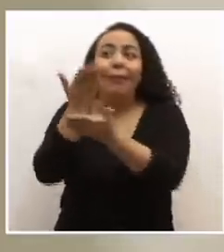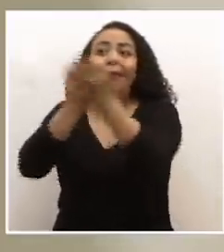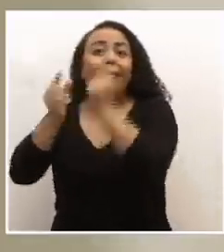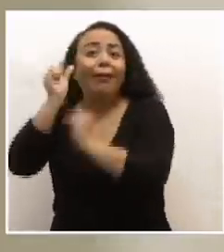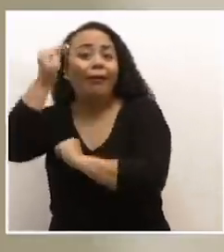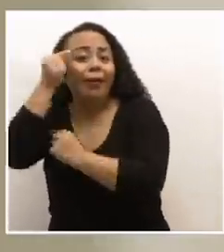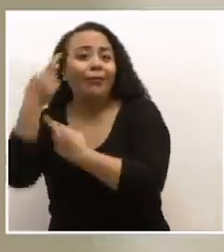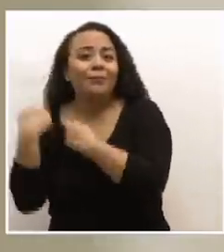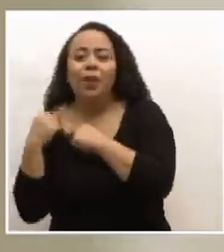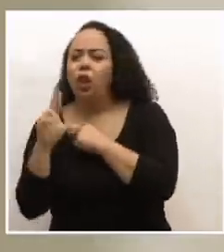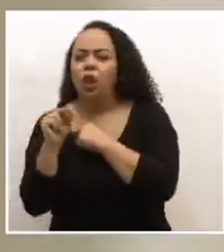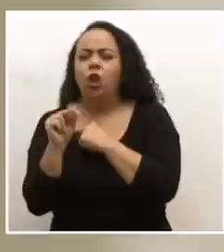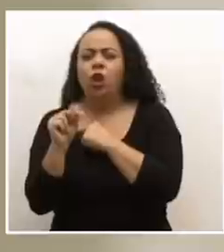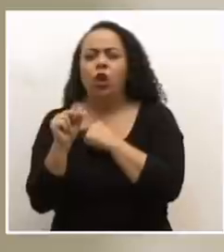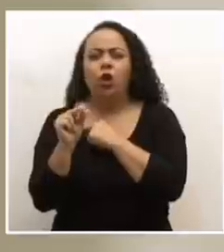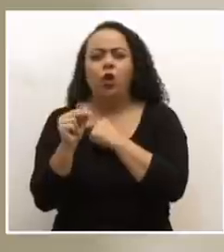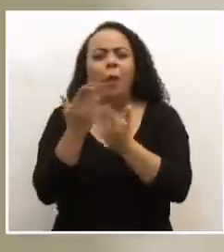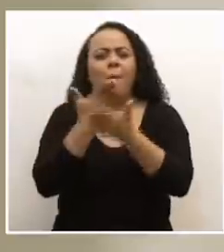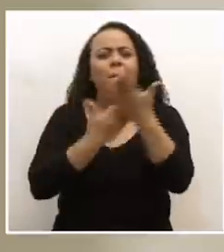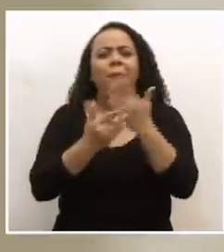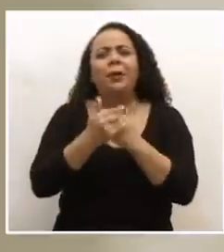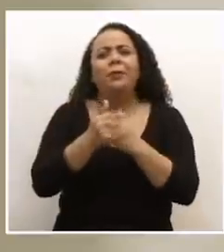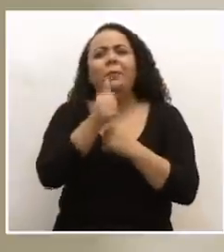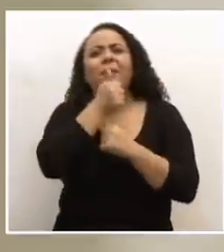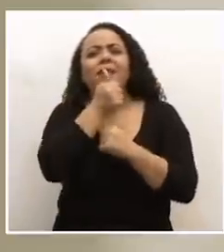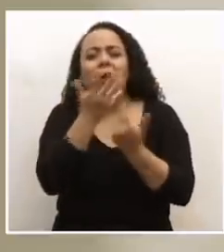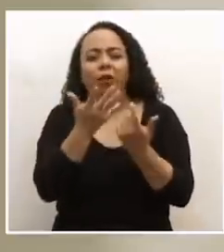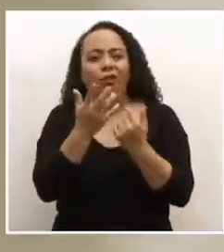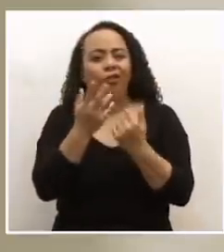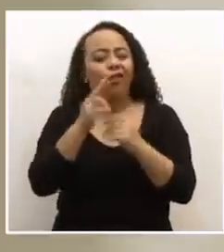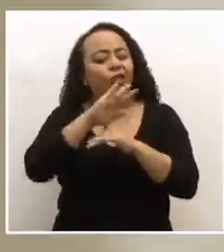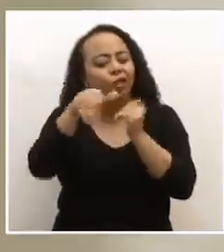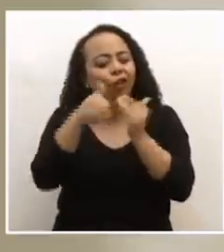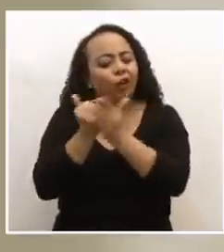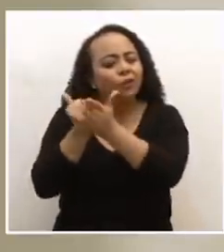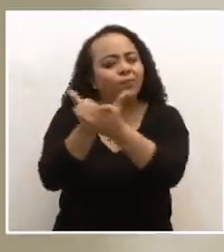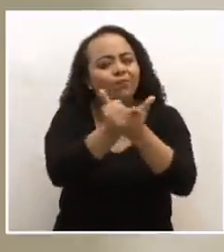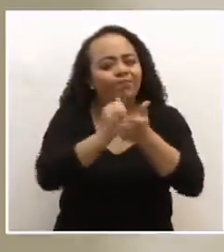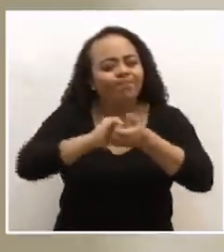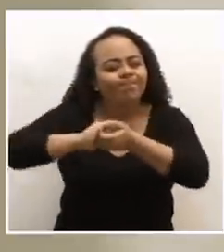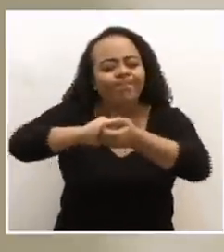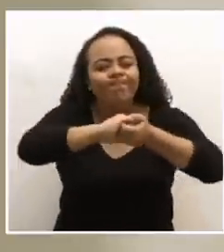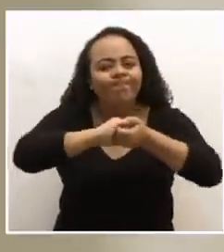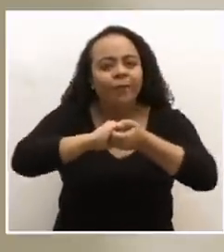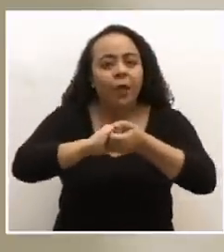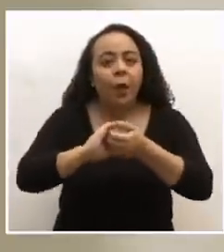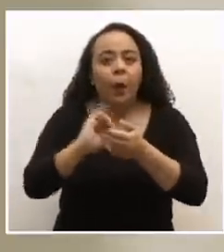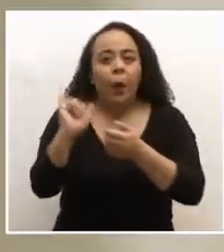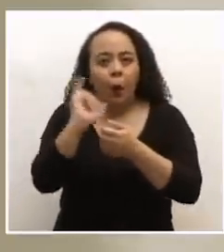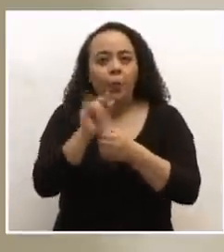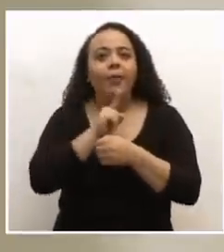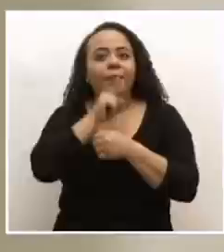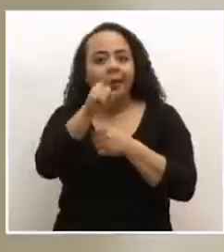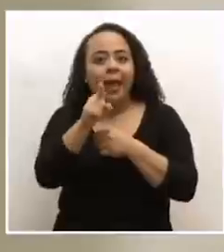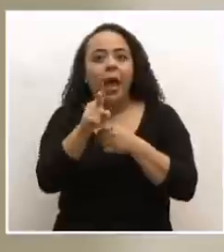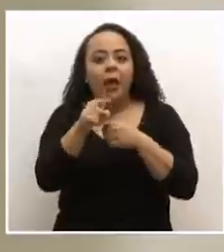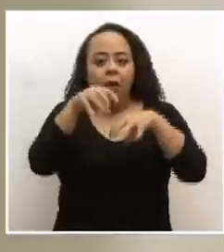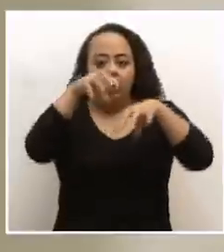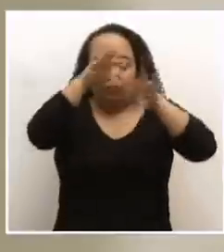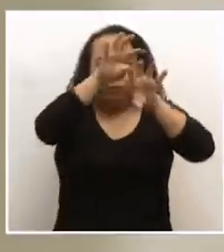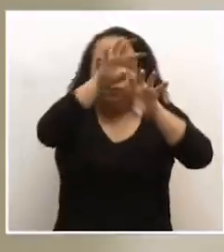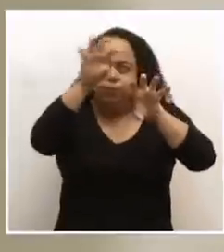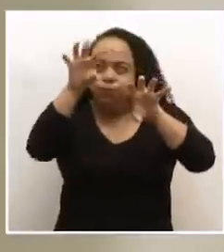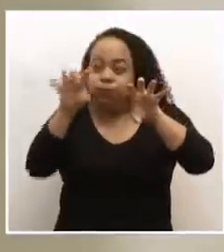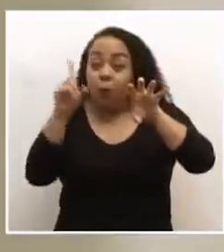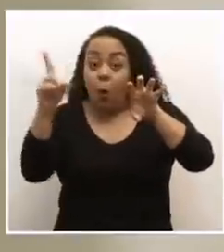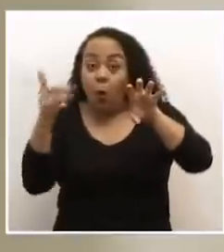o que estamos en las manos del sector privado. Todos estamos aquí colaborando. Esto es como que estamos de verdad armando un rompecabezas y cada uno tiene